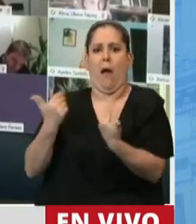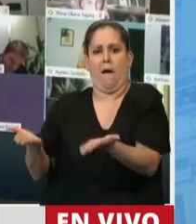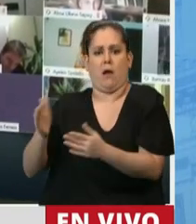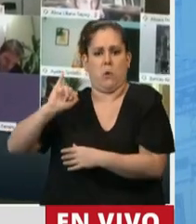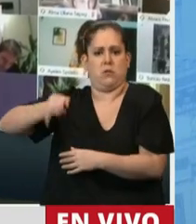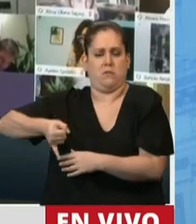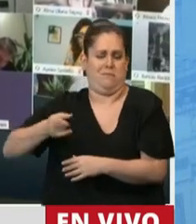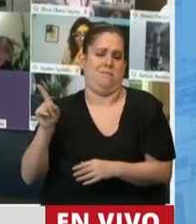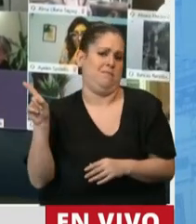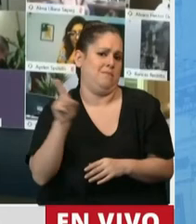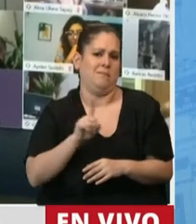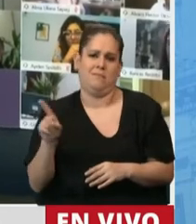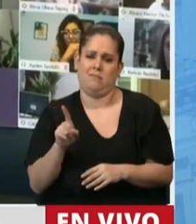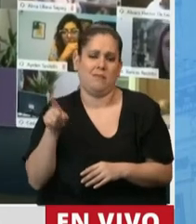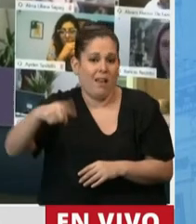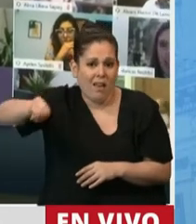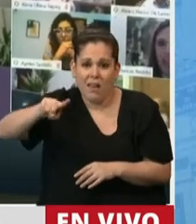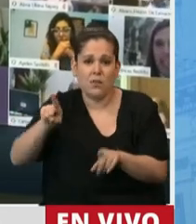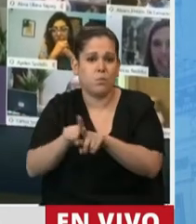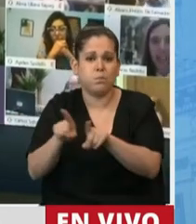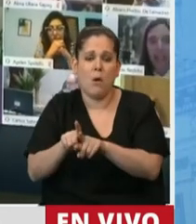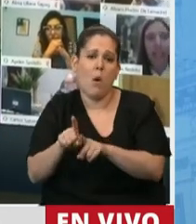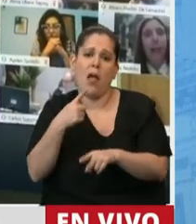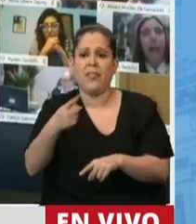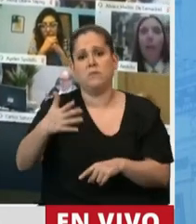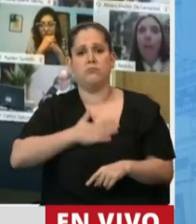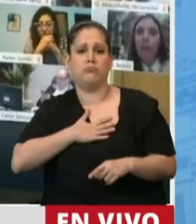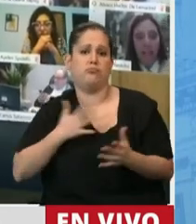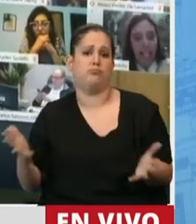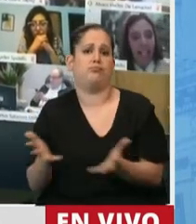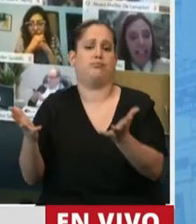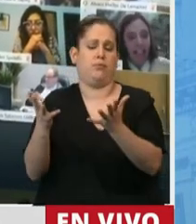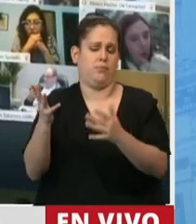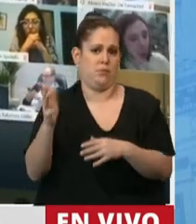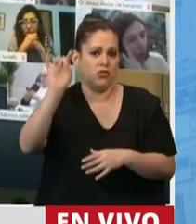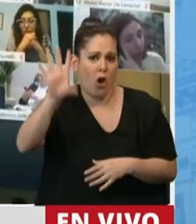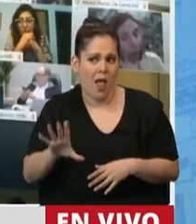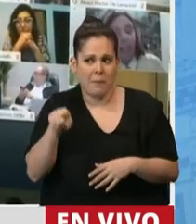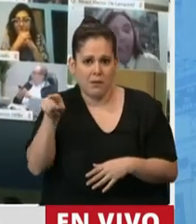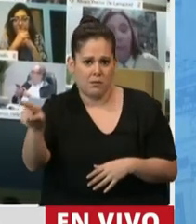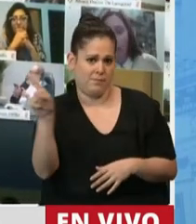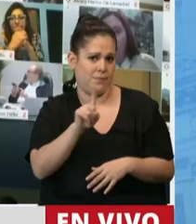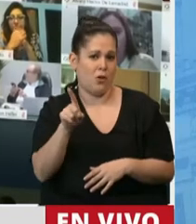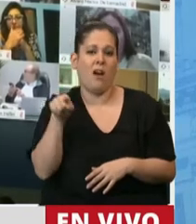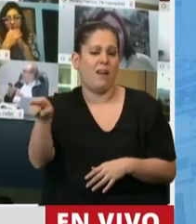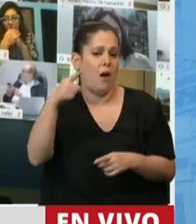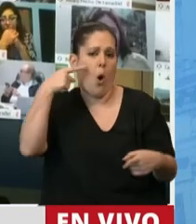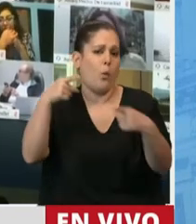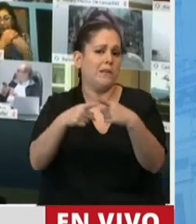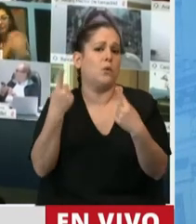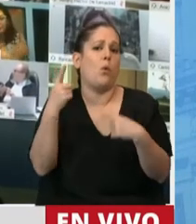comienzo, se apropian de manera privada del conocimiento en función, por supuesto, de maximizar cada vez más sus ganancias